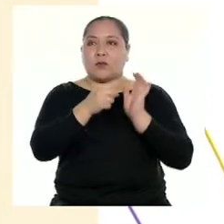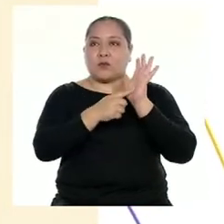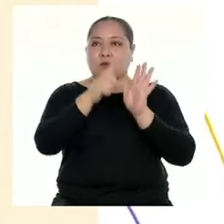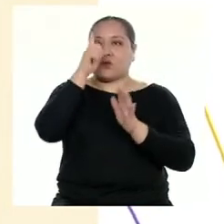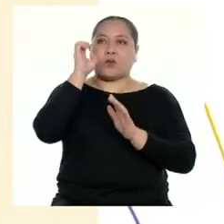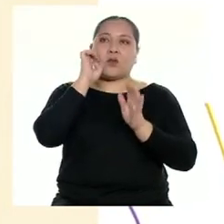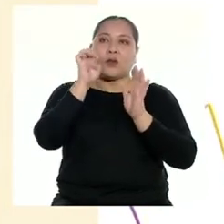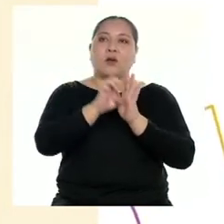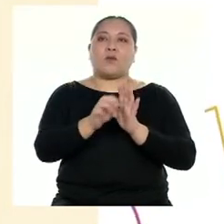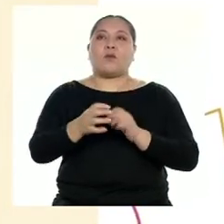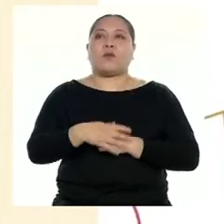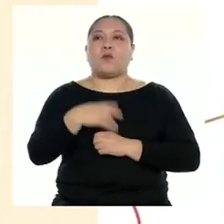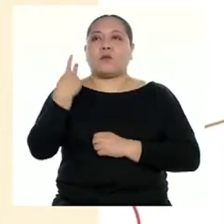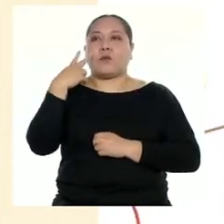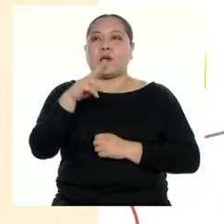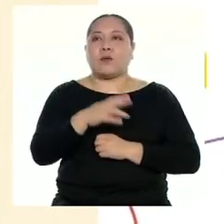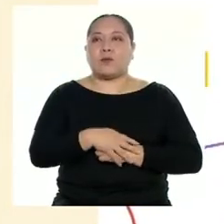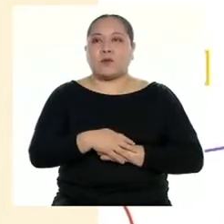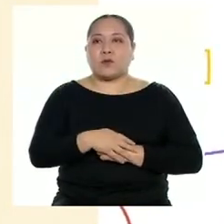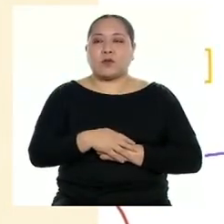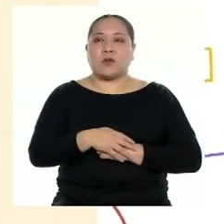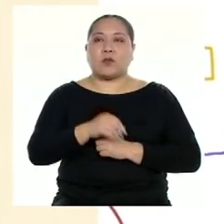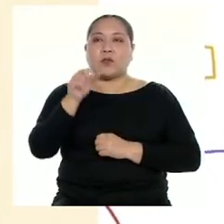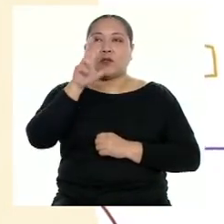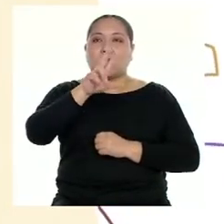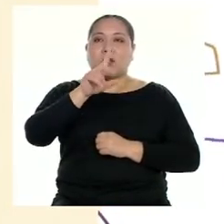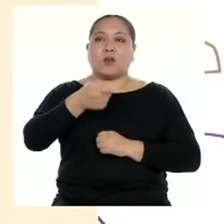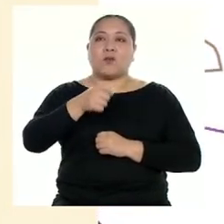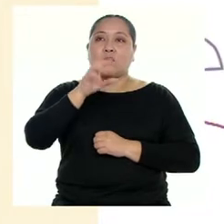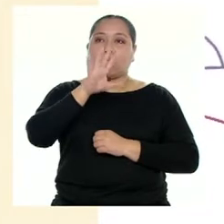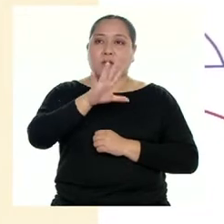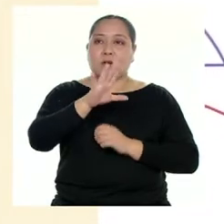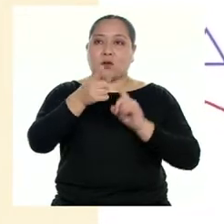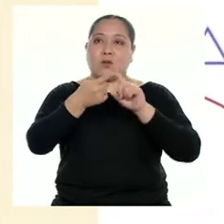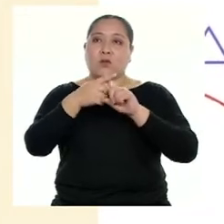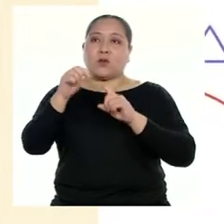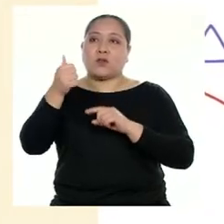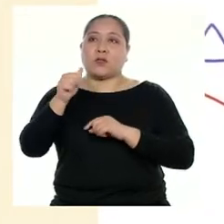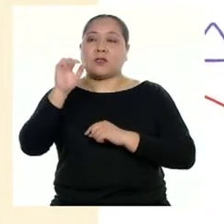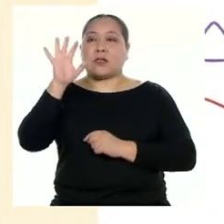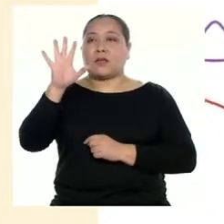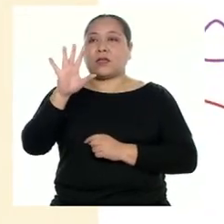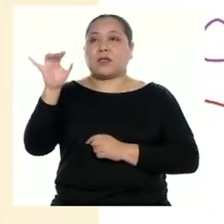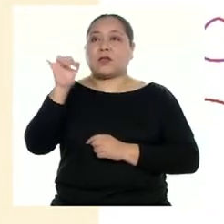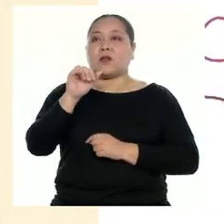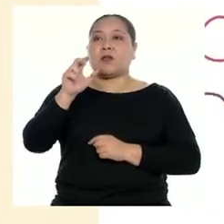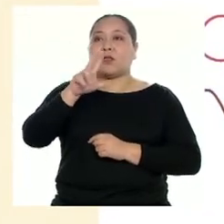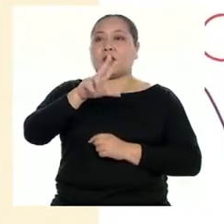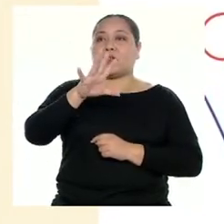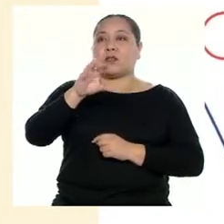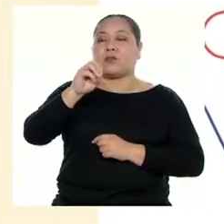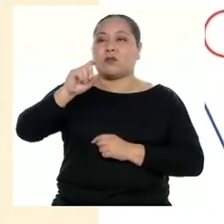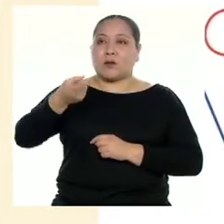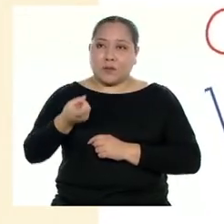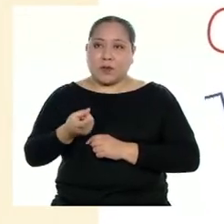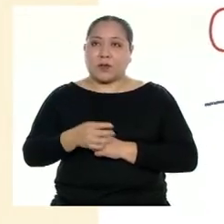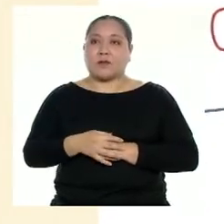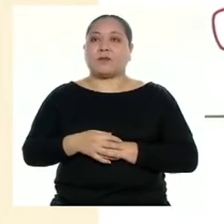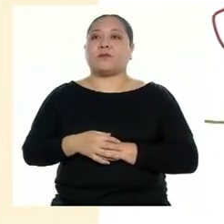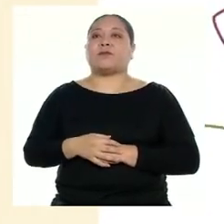ejemplo en el que vemos cómo 3,5 por 10 a la quinta es igual a 350 mil.